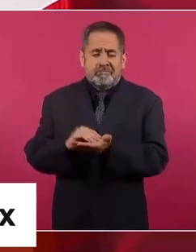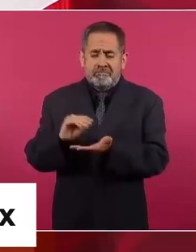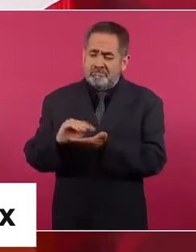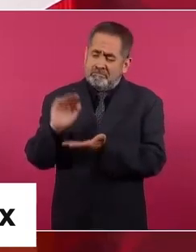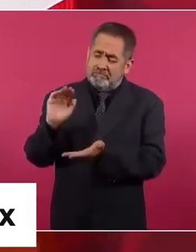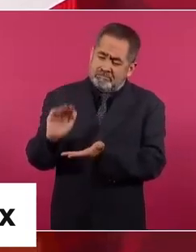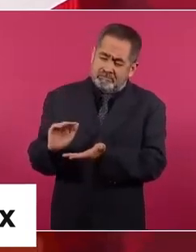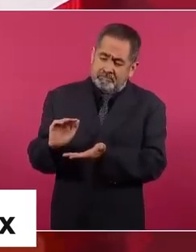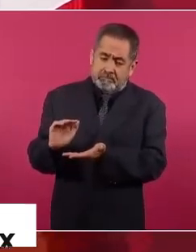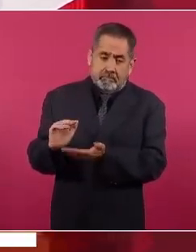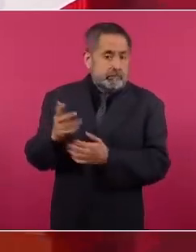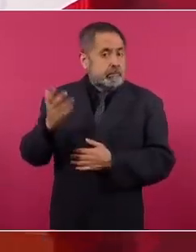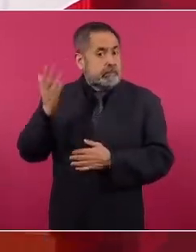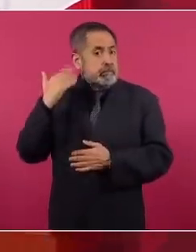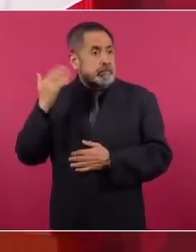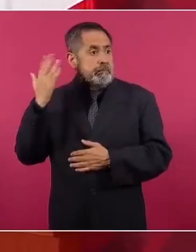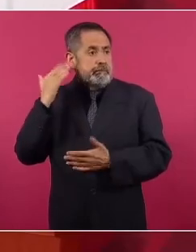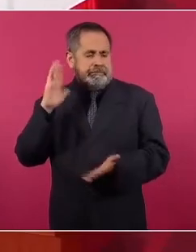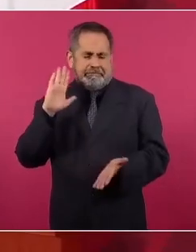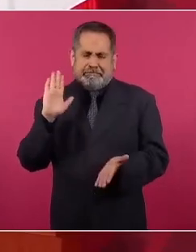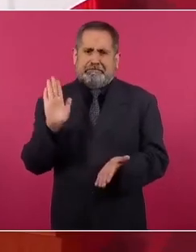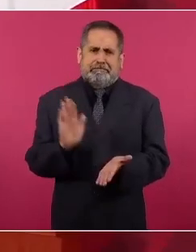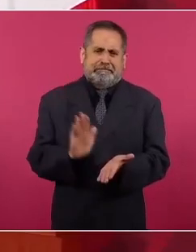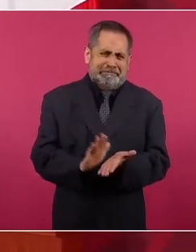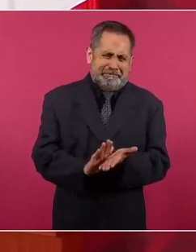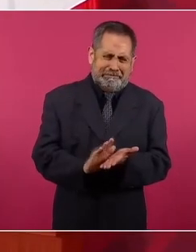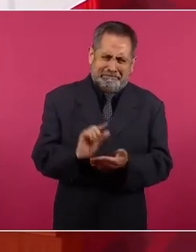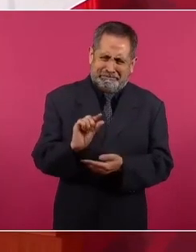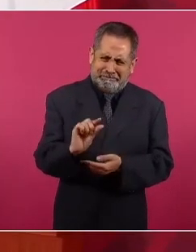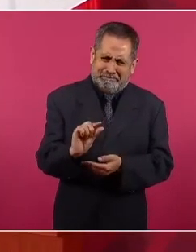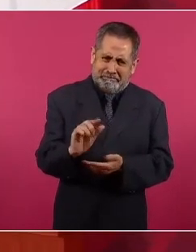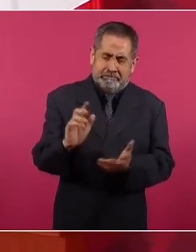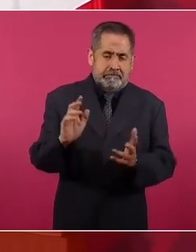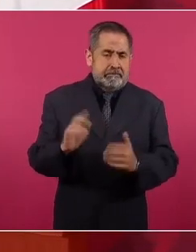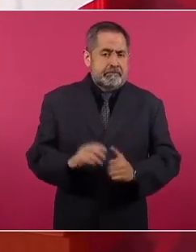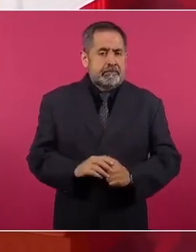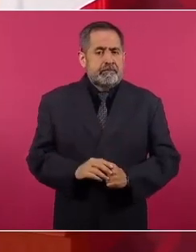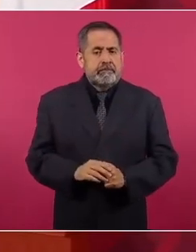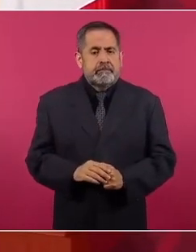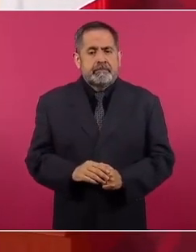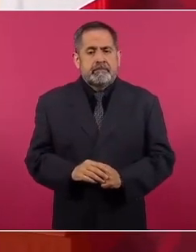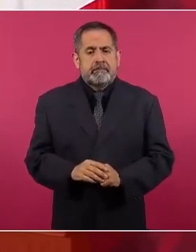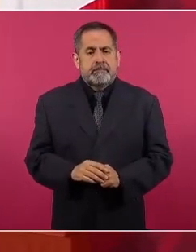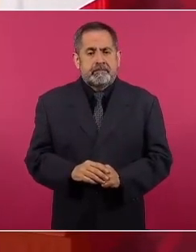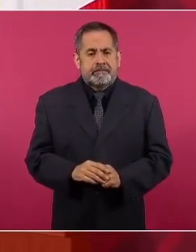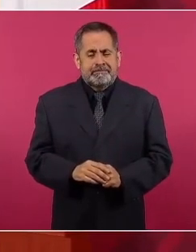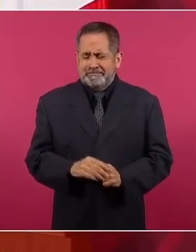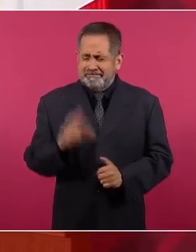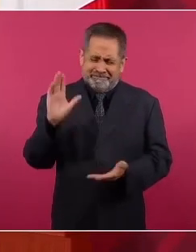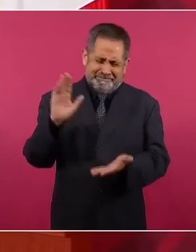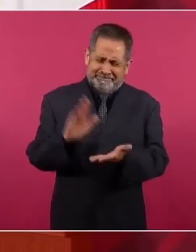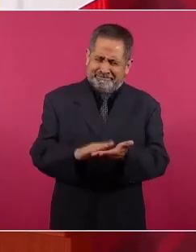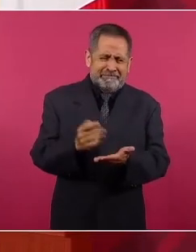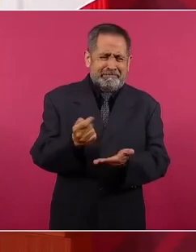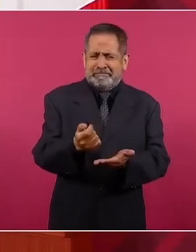porque estaba en el suelo